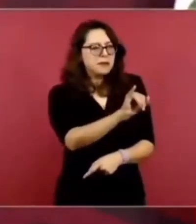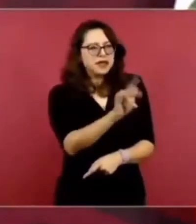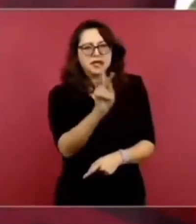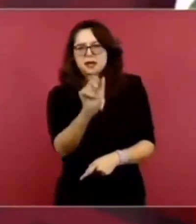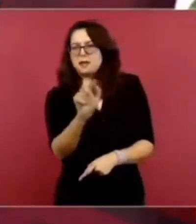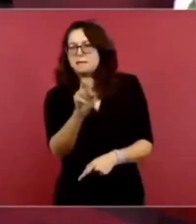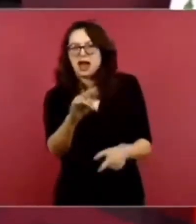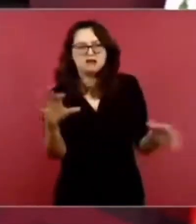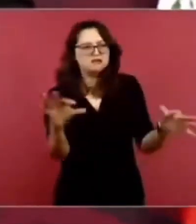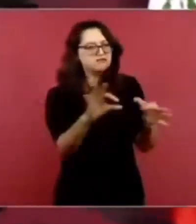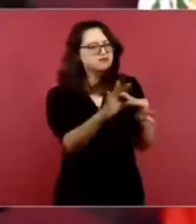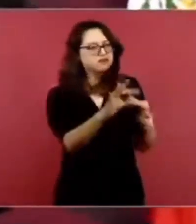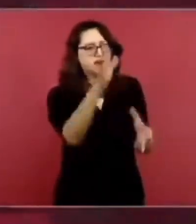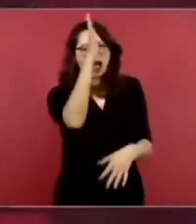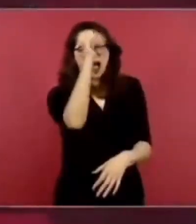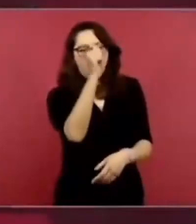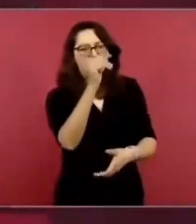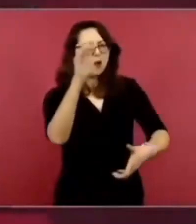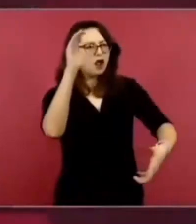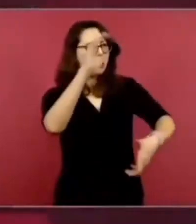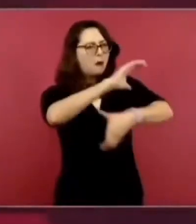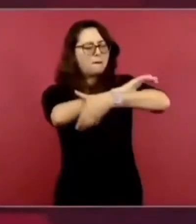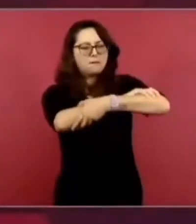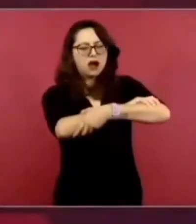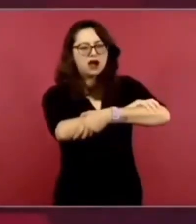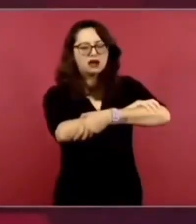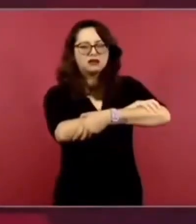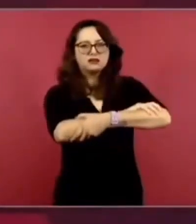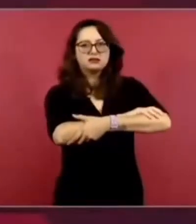pensaban sobre todo la gente